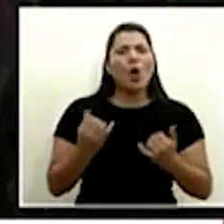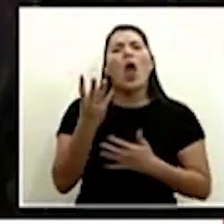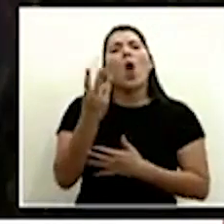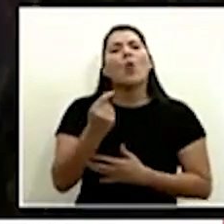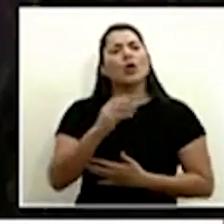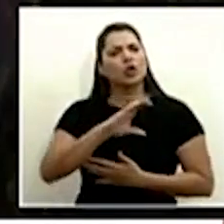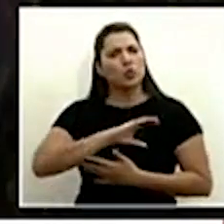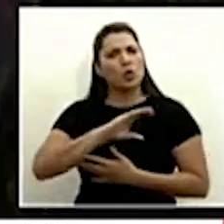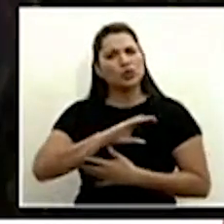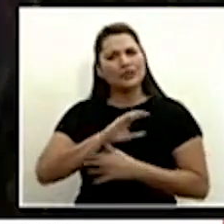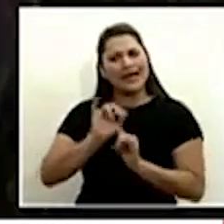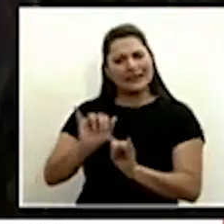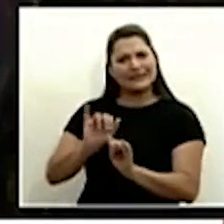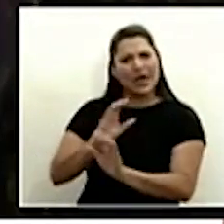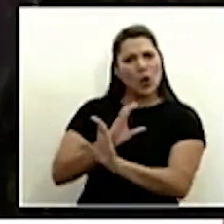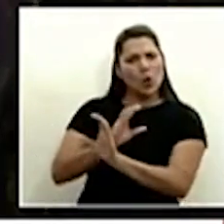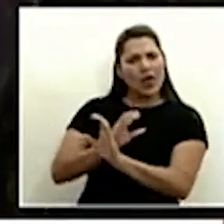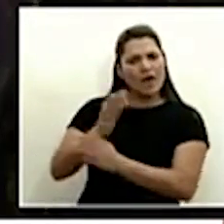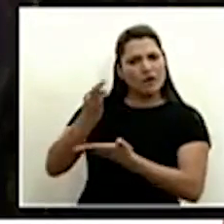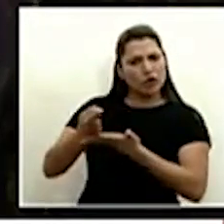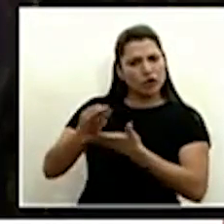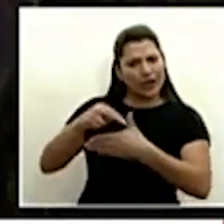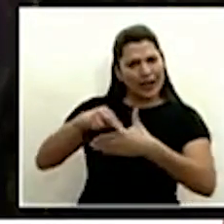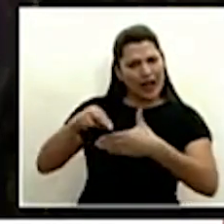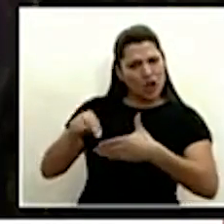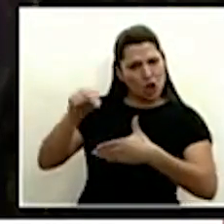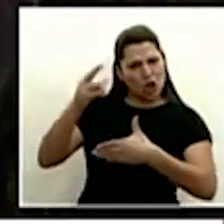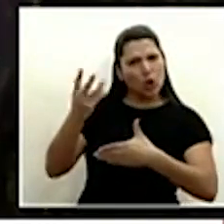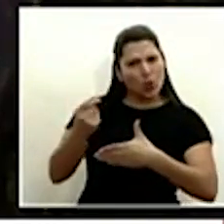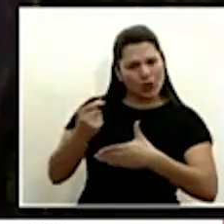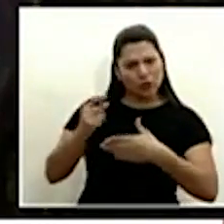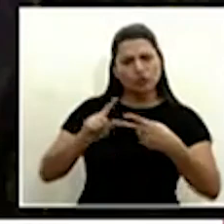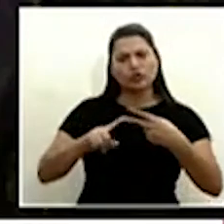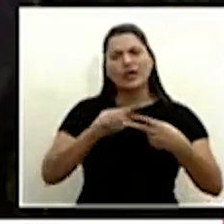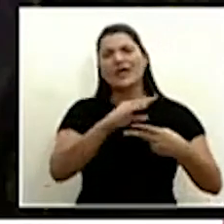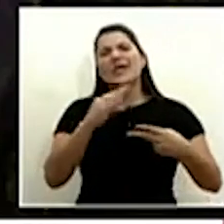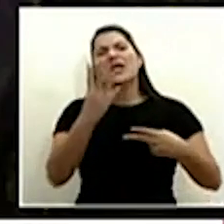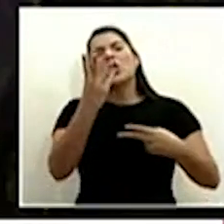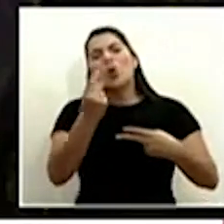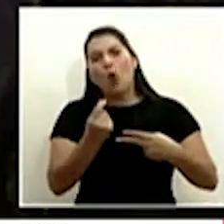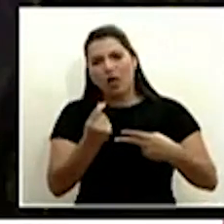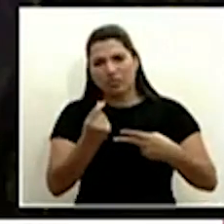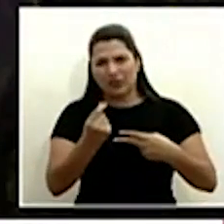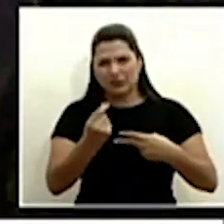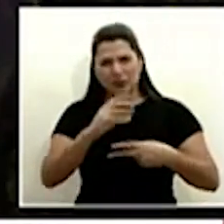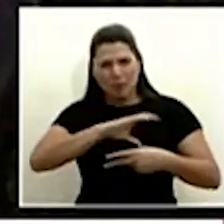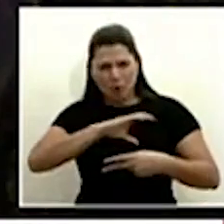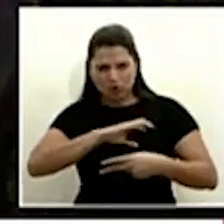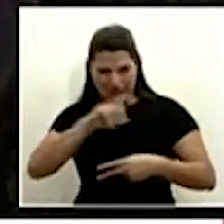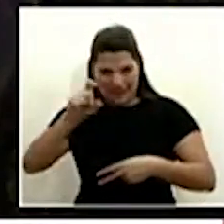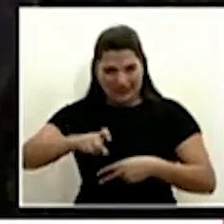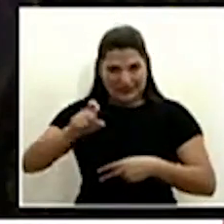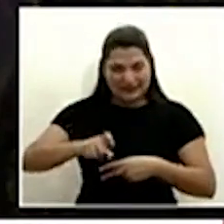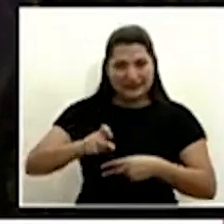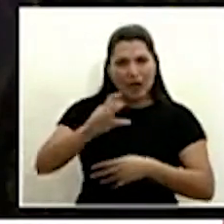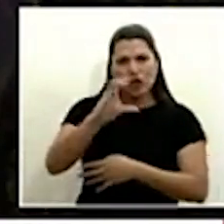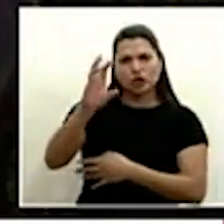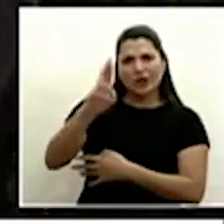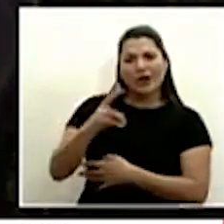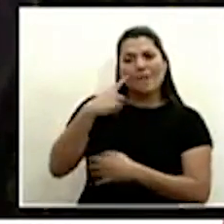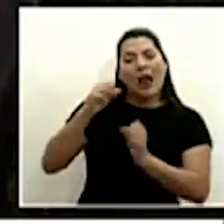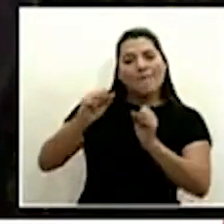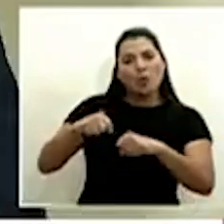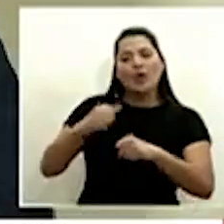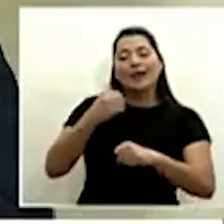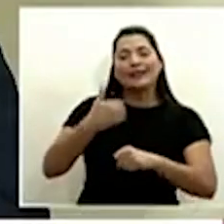oficiales de seguridad están resguardando en la frontera norte y cuántos serían los necesarios para que el nivel de seguridad sea alto muchas